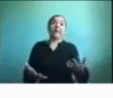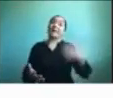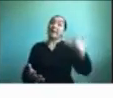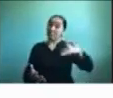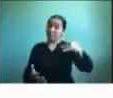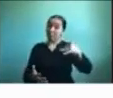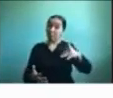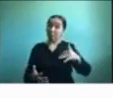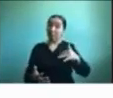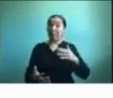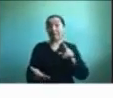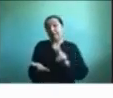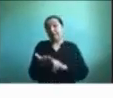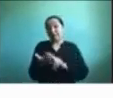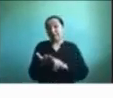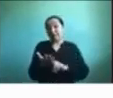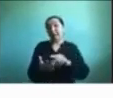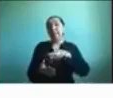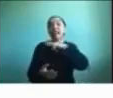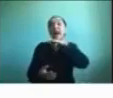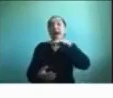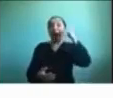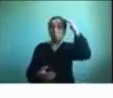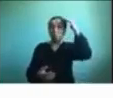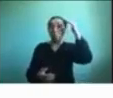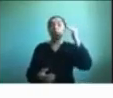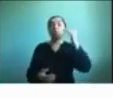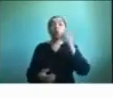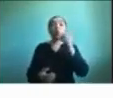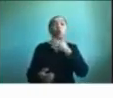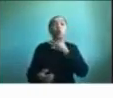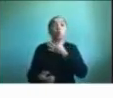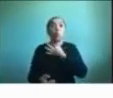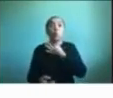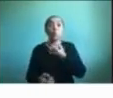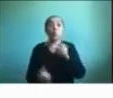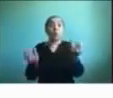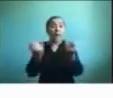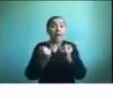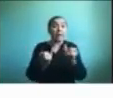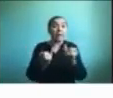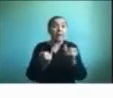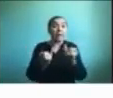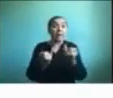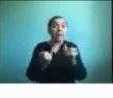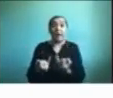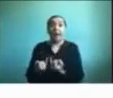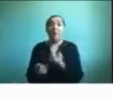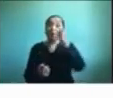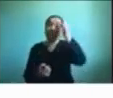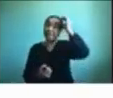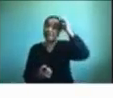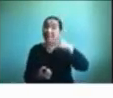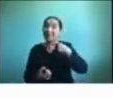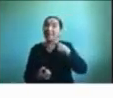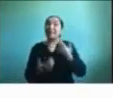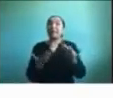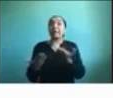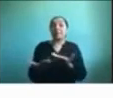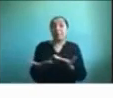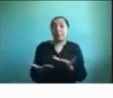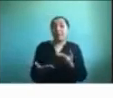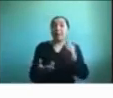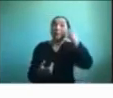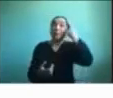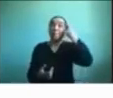nos gusta estar informados y estar viendo qué es lo que está pasando continuamente. Sin embargo, estar en contacto con